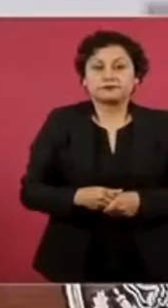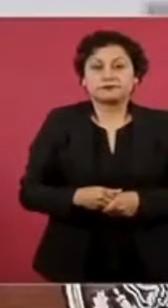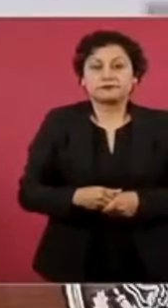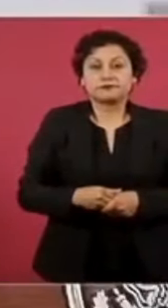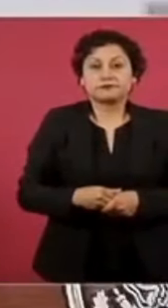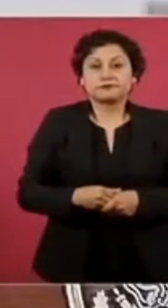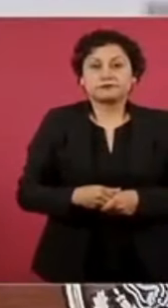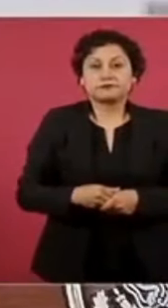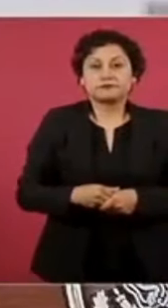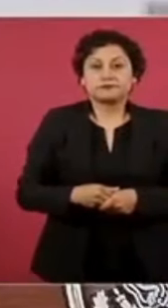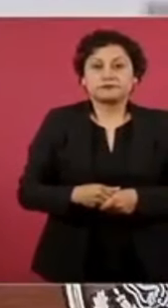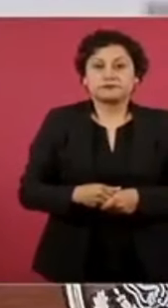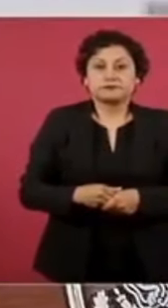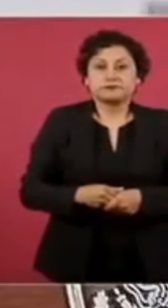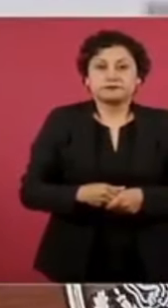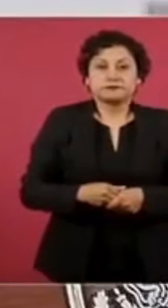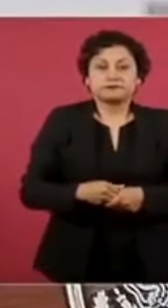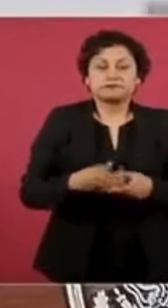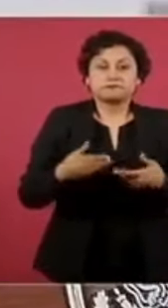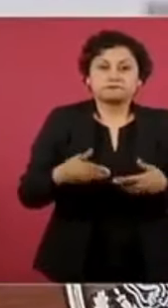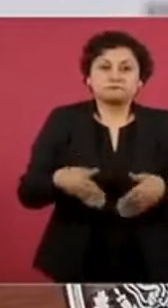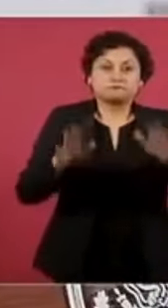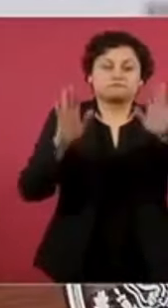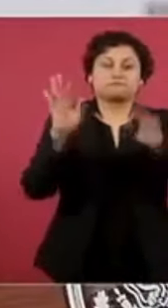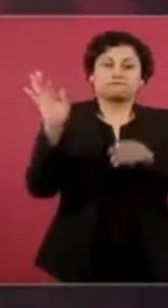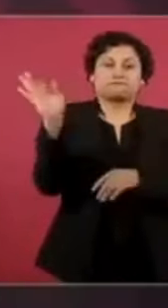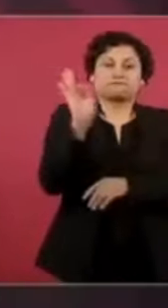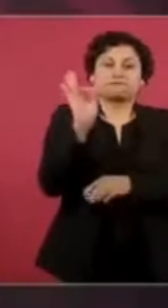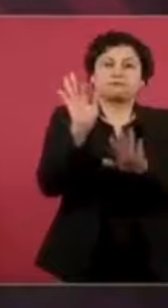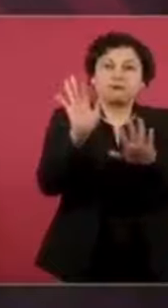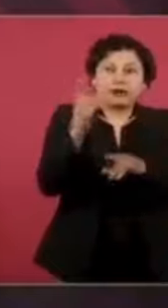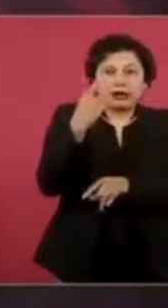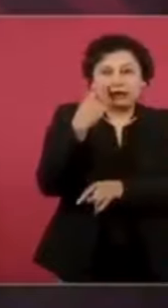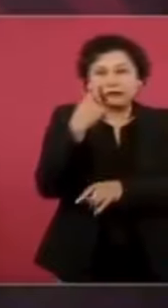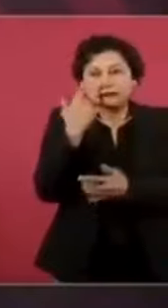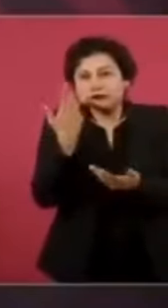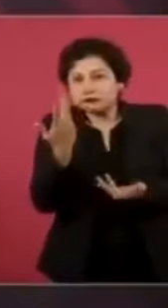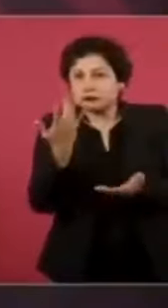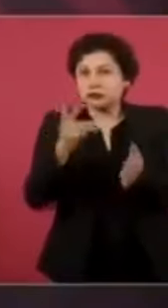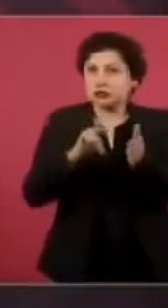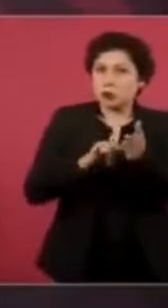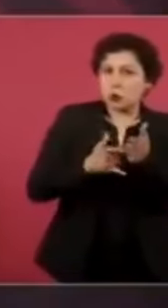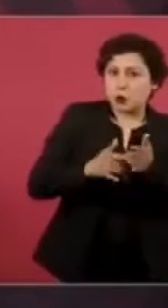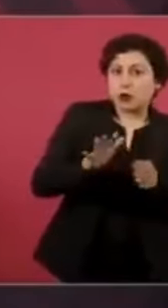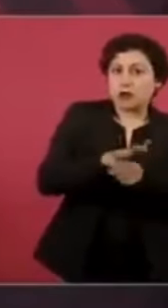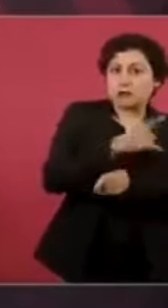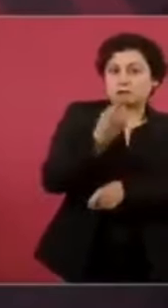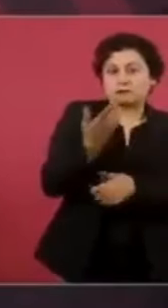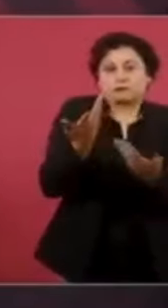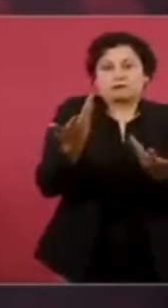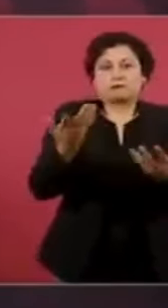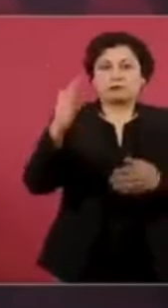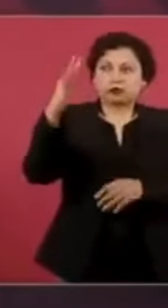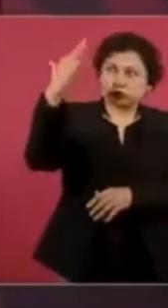A lo mejor vamos a ver la hora por el sol, porque